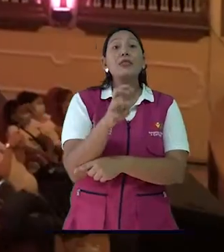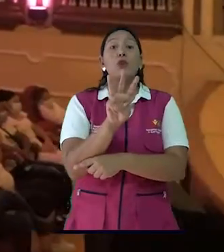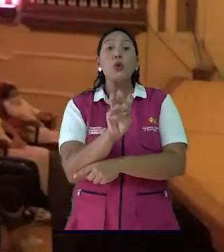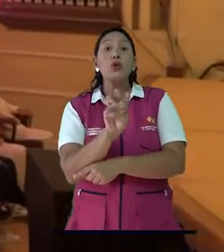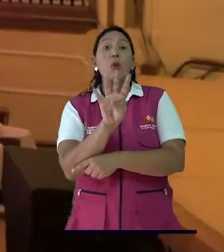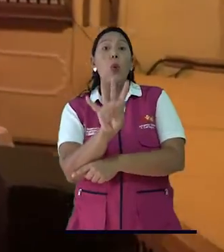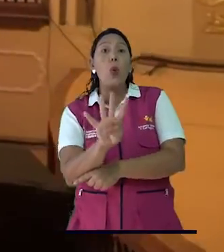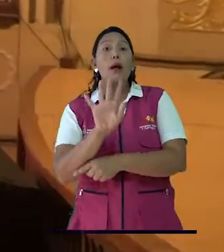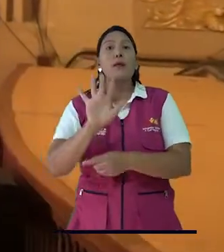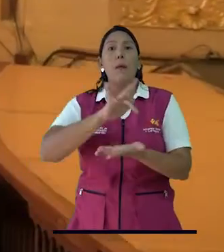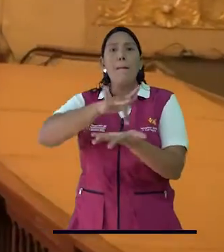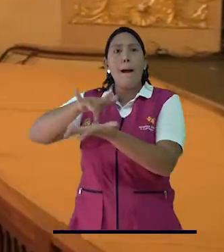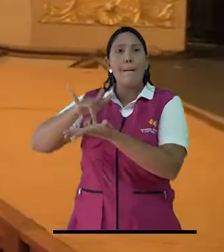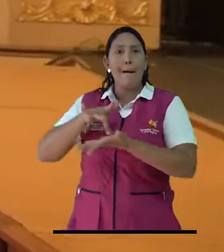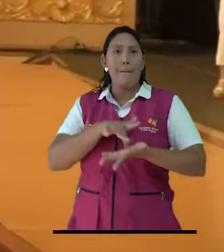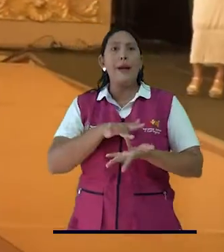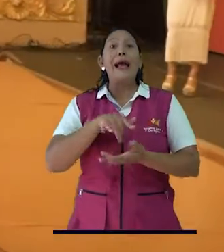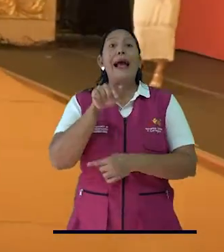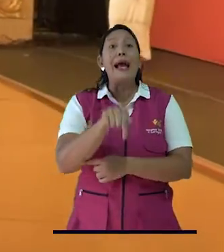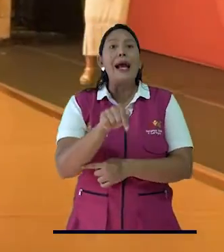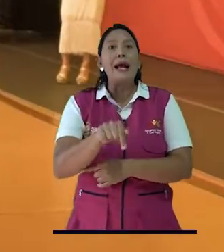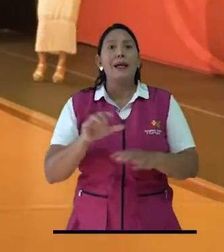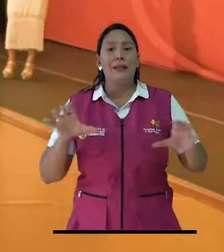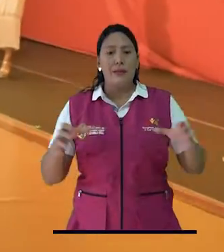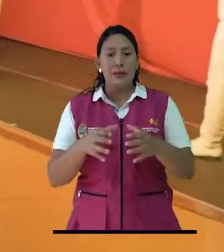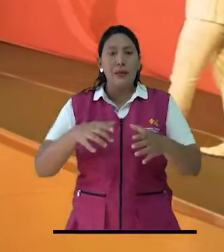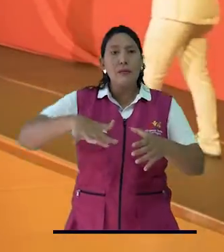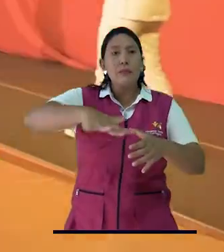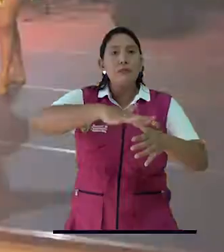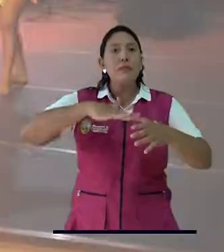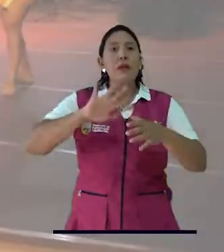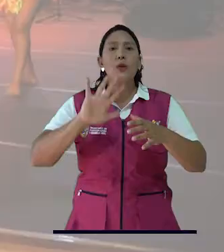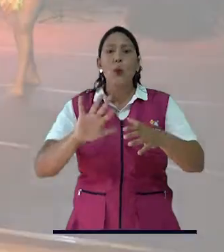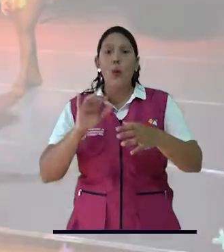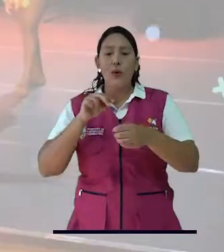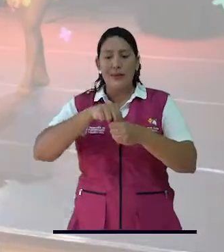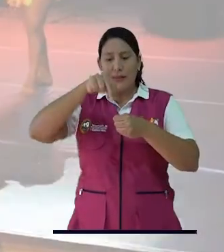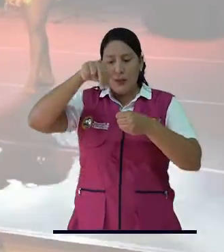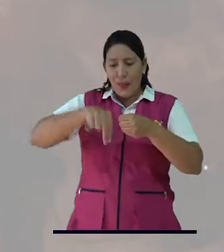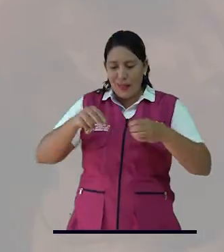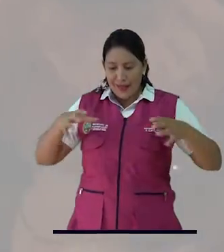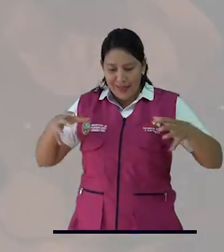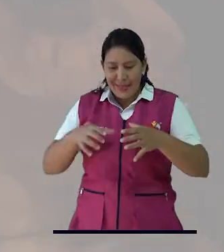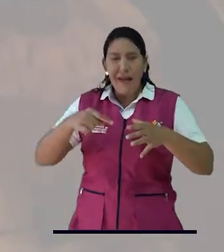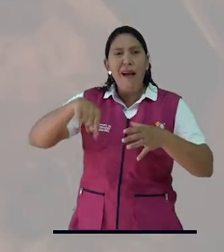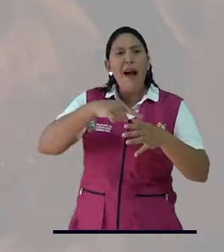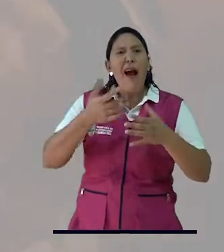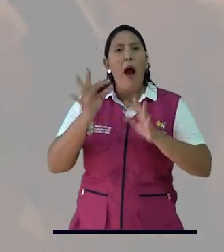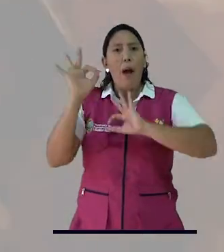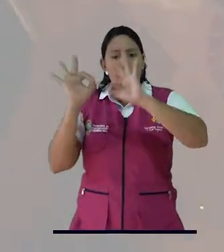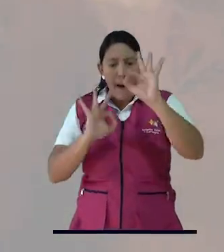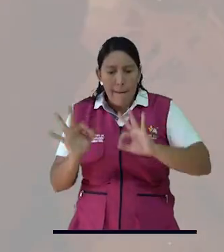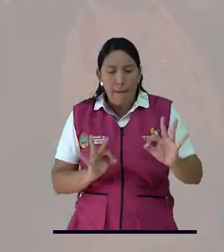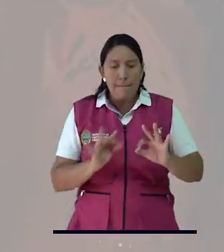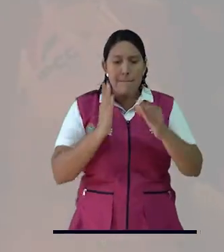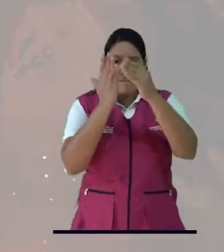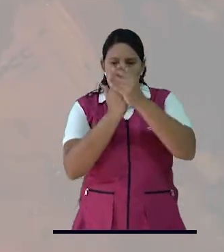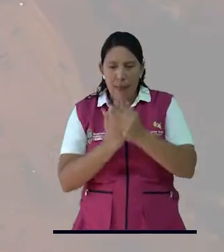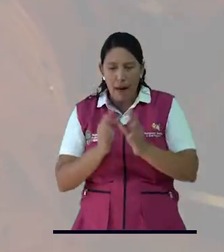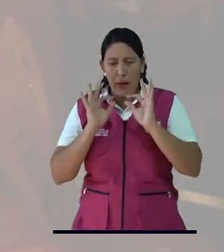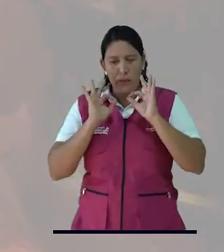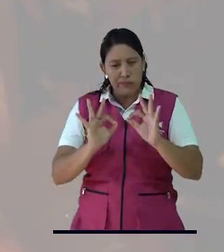384 participantes. Juntos, logramos 80% de avance en la consolidación para